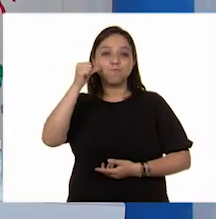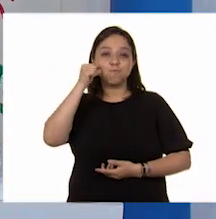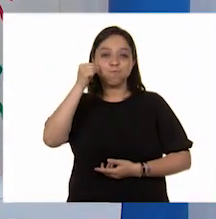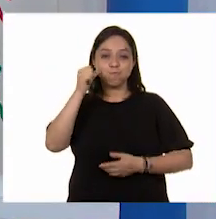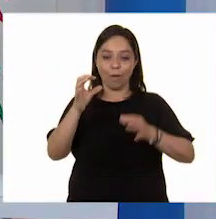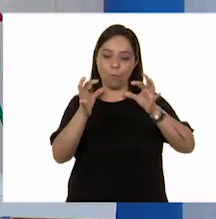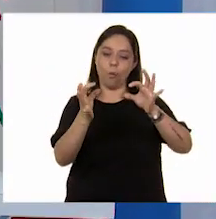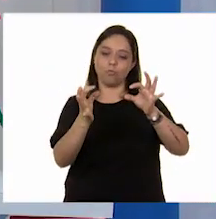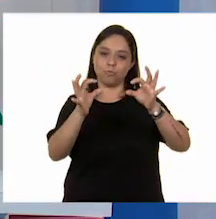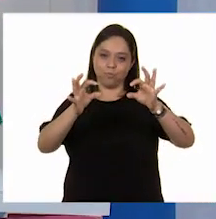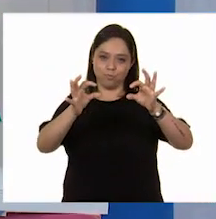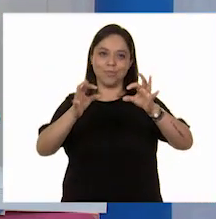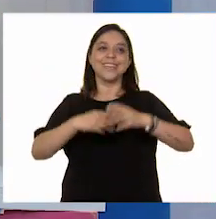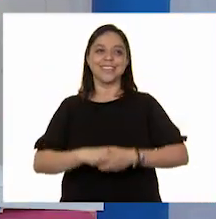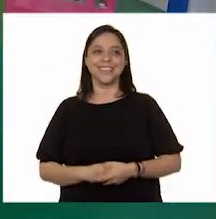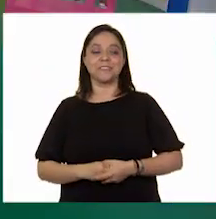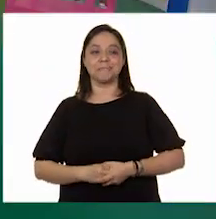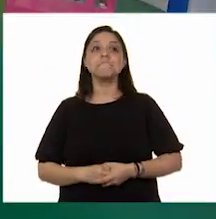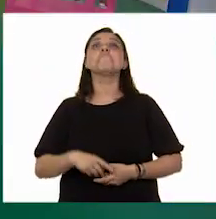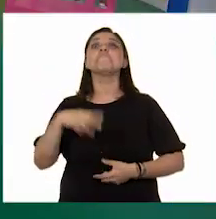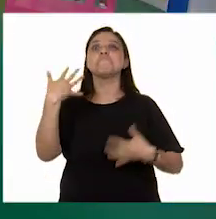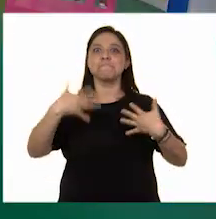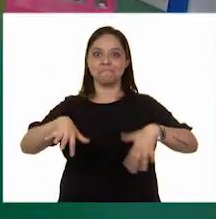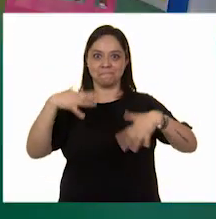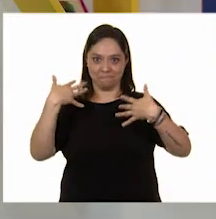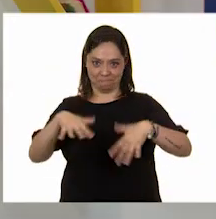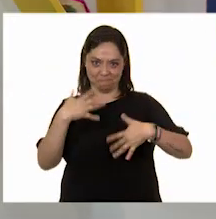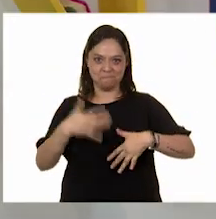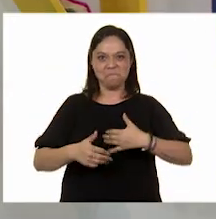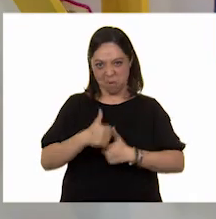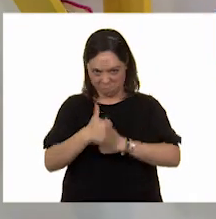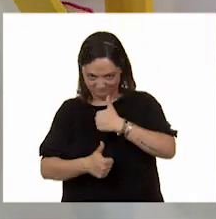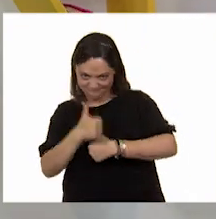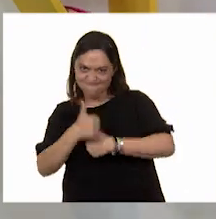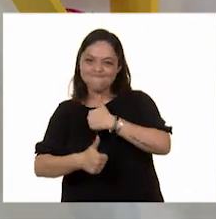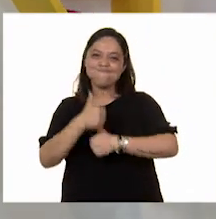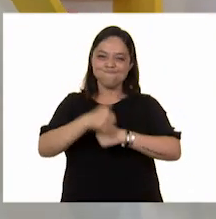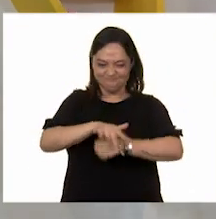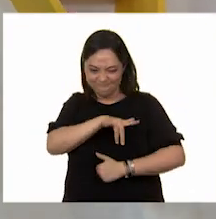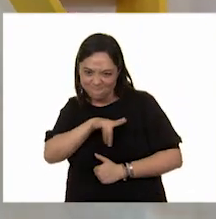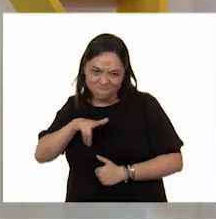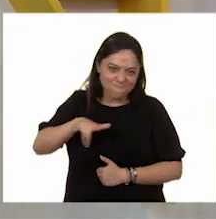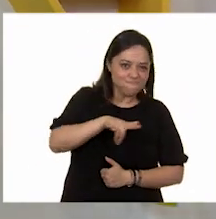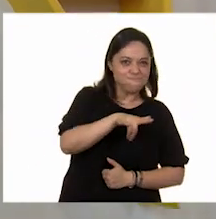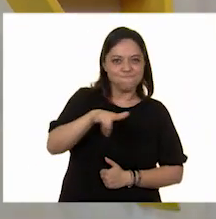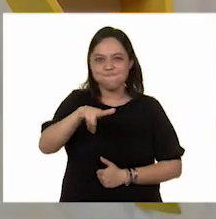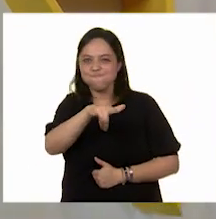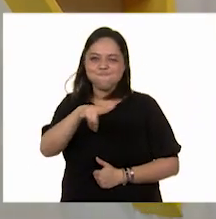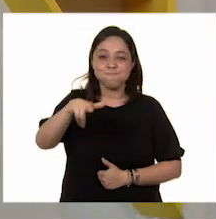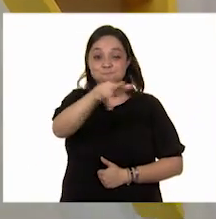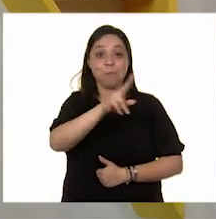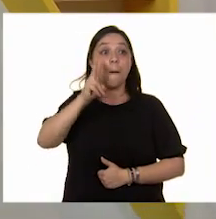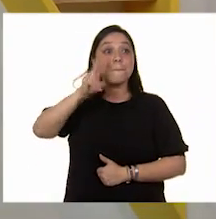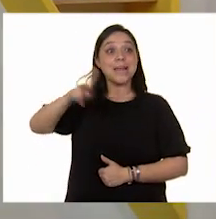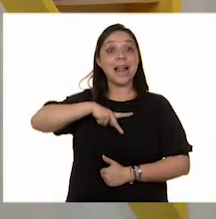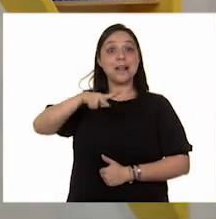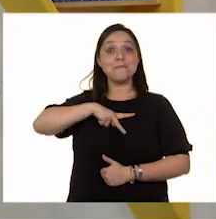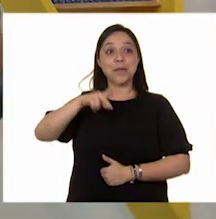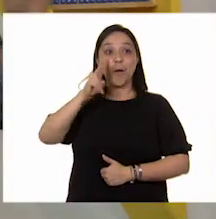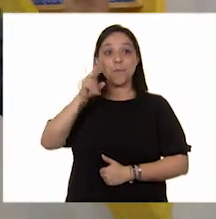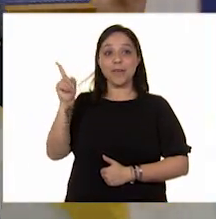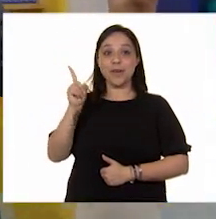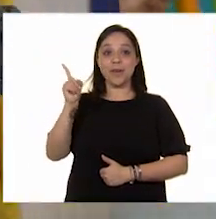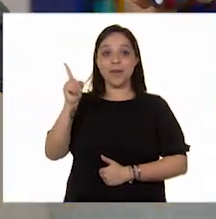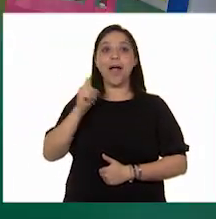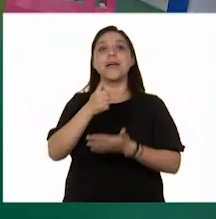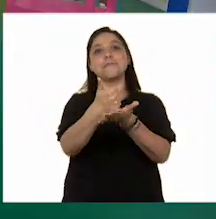lado. Ya están, ya están. Ya Es un verdadero auto de carreras. ¡Guau, Miren cómo quedó el mío. Ah, bueno, que me